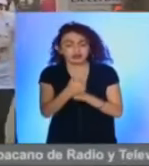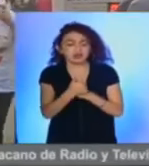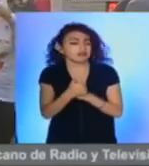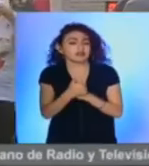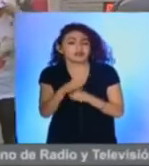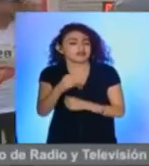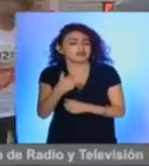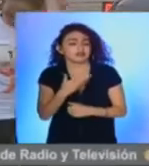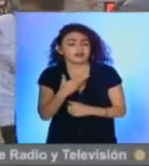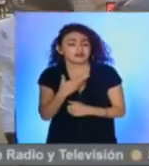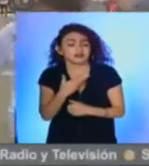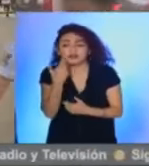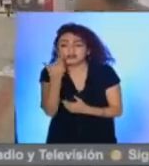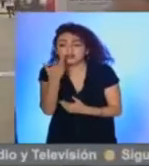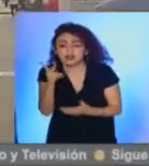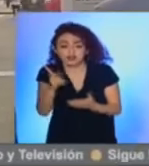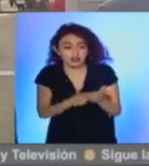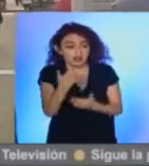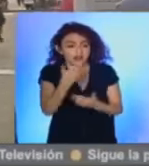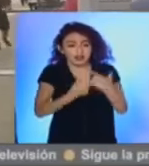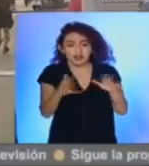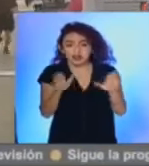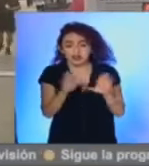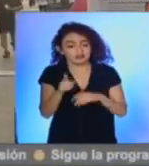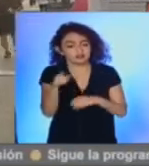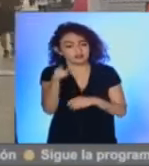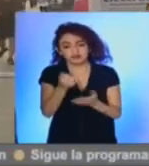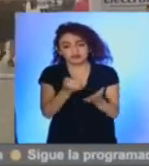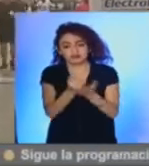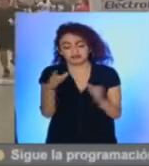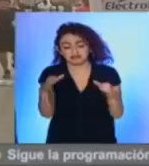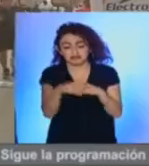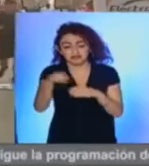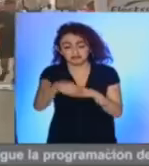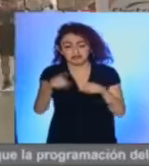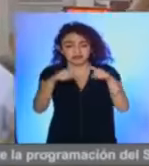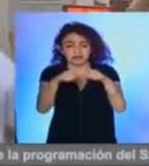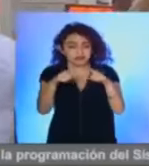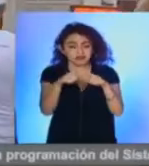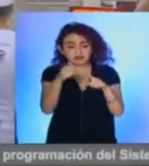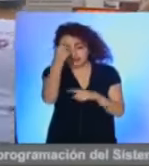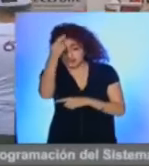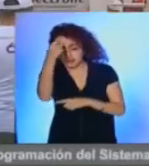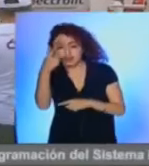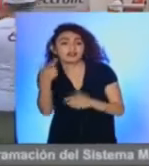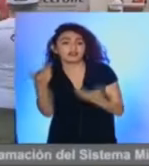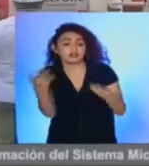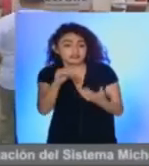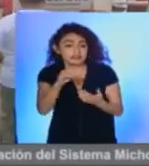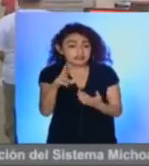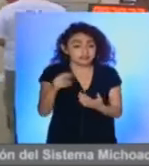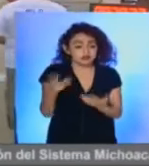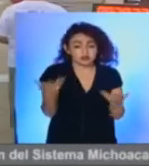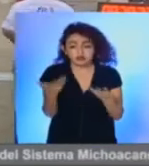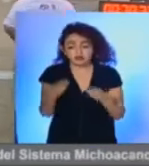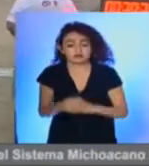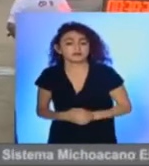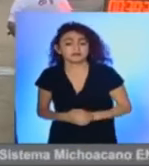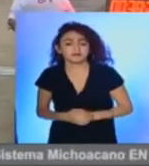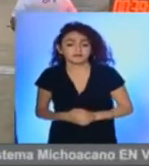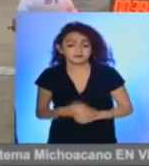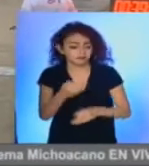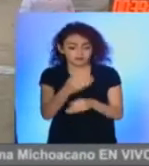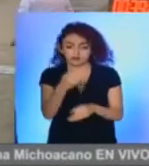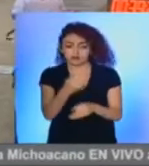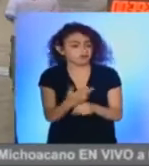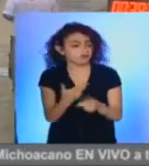dijo no tener ellos intenciones de que se vuelva a hacer pues ya es determinación de los miembros de la iglesia de que surgiera nuevamente la idea de realizar la competencia pues